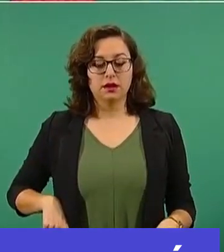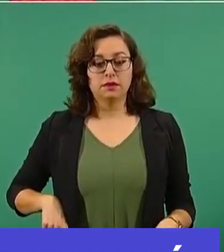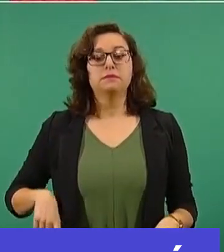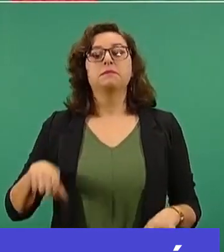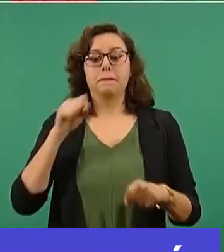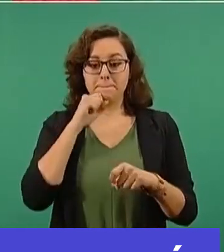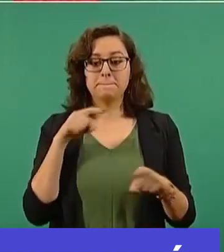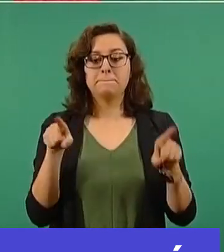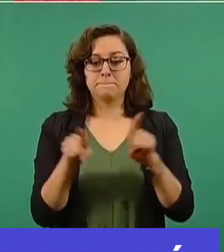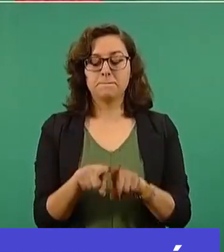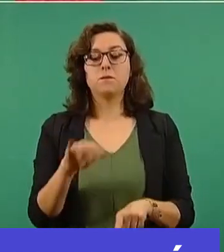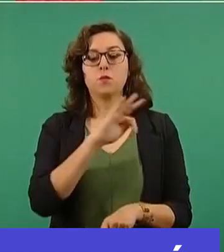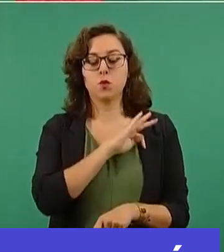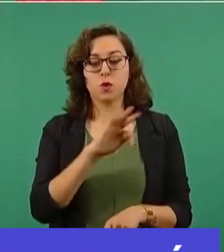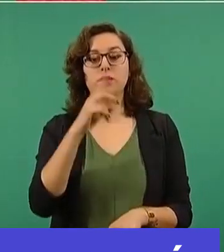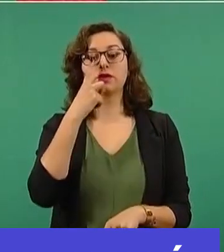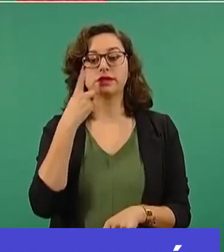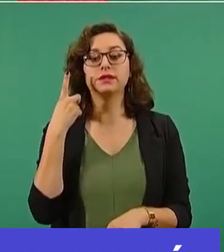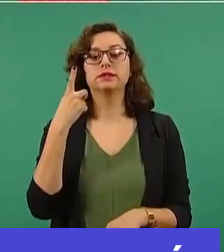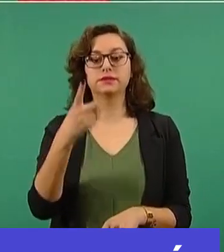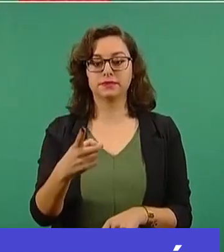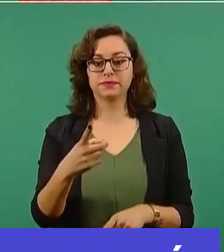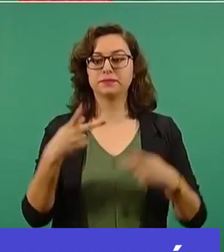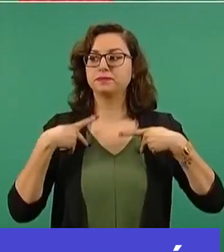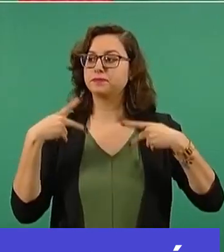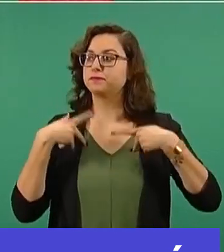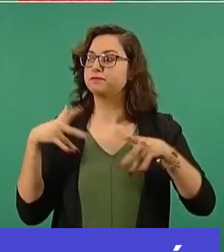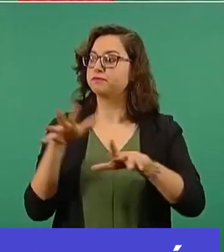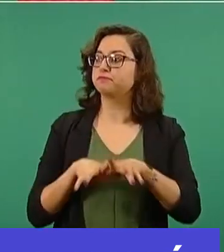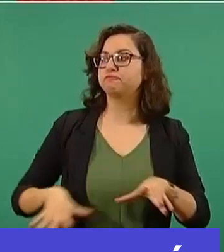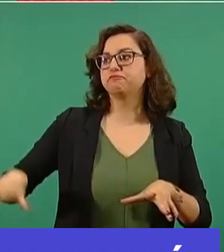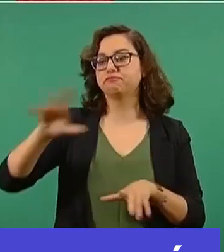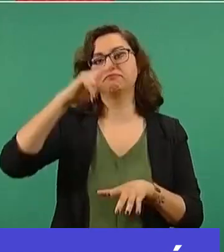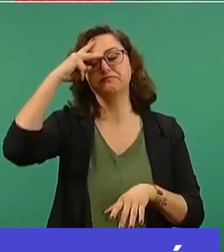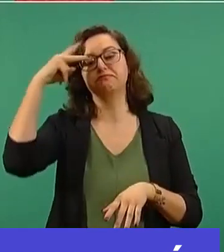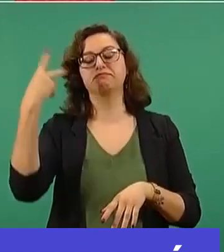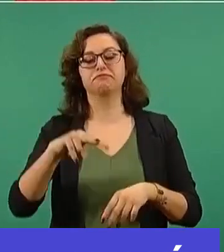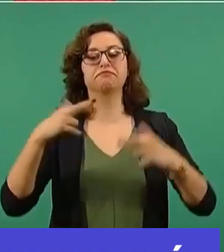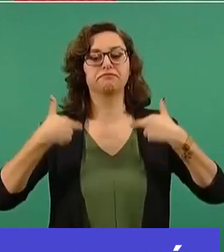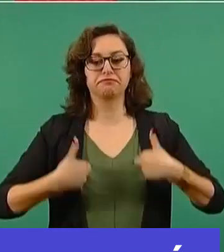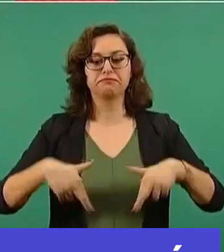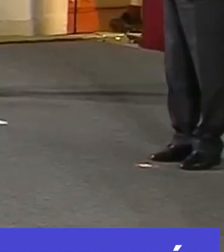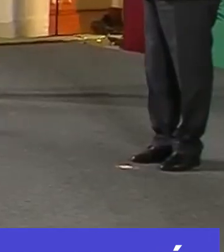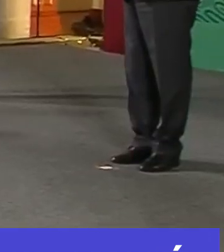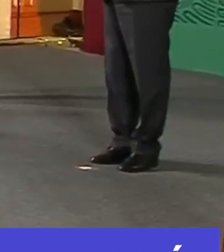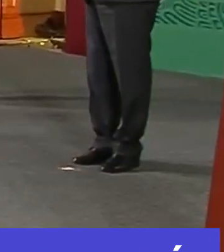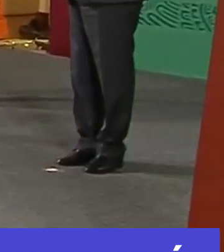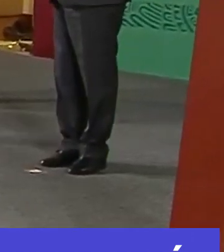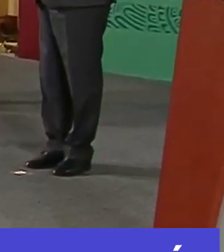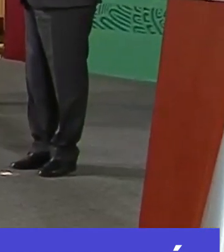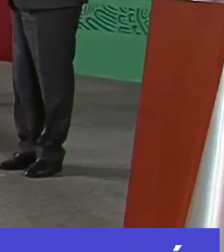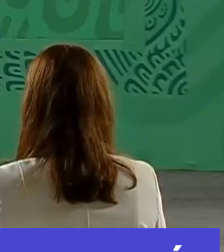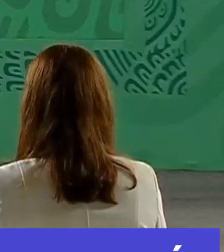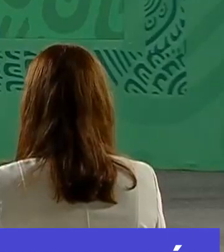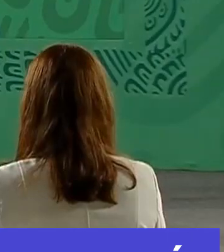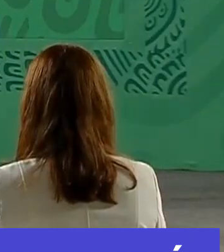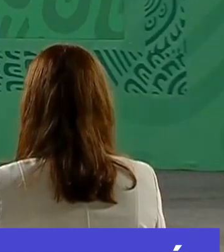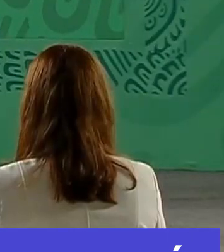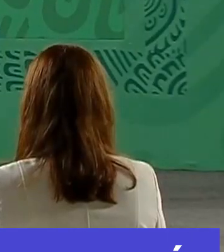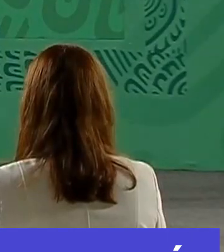puedo decir en nombre de nuestro pueblo por todo lo que han hecho. Gracias.